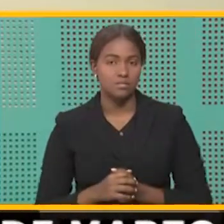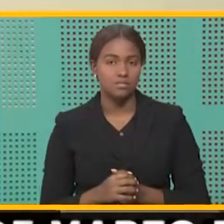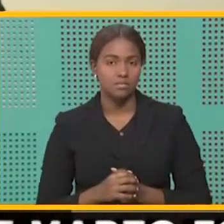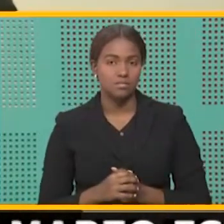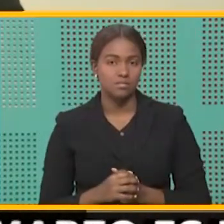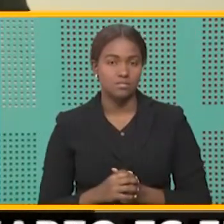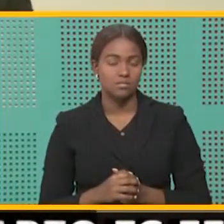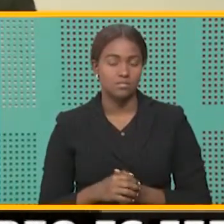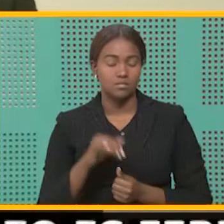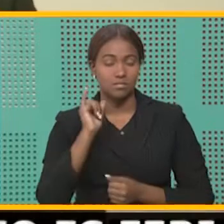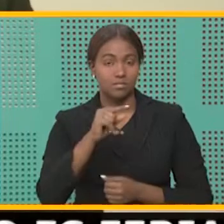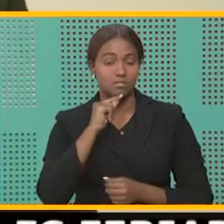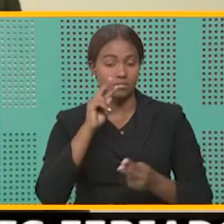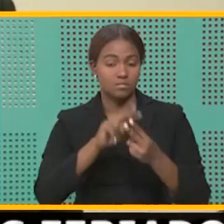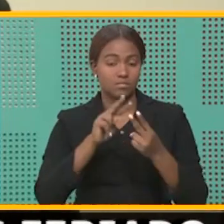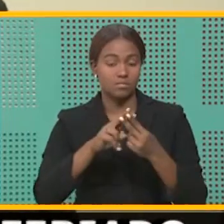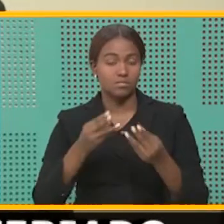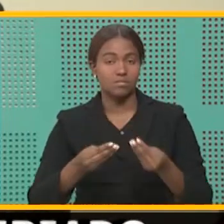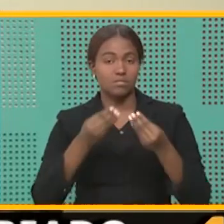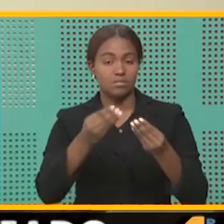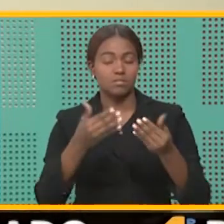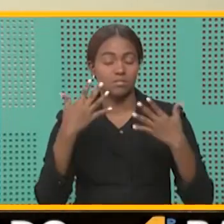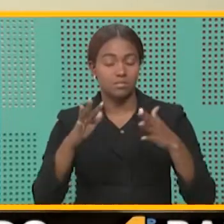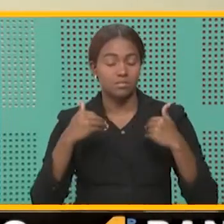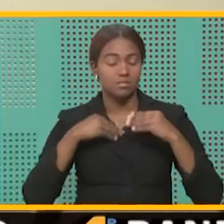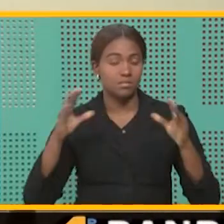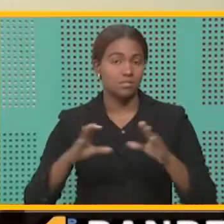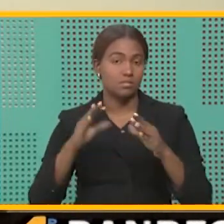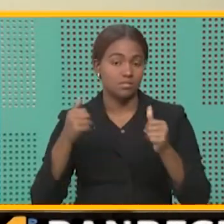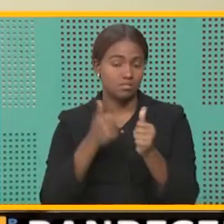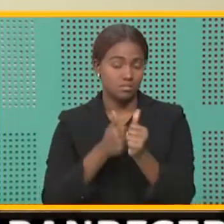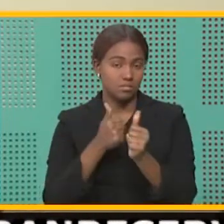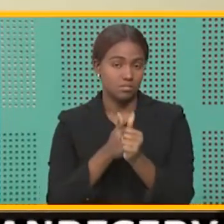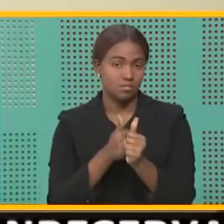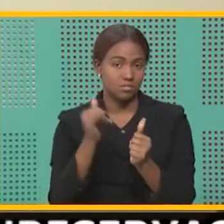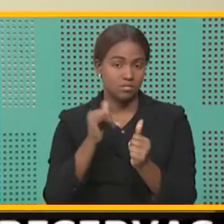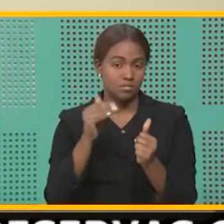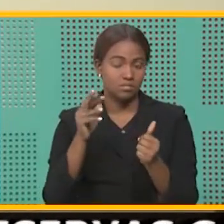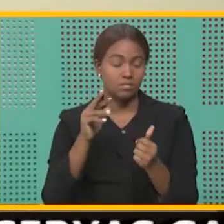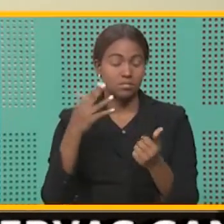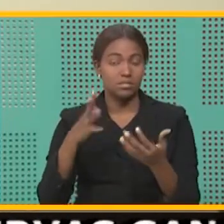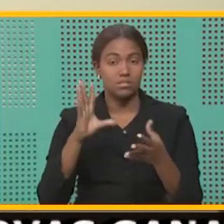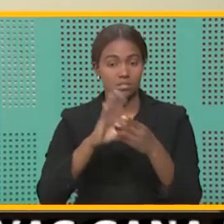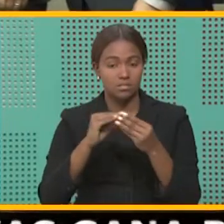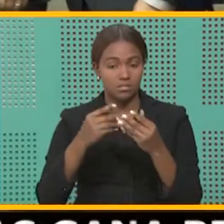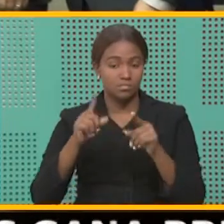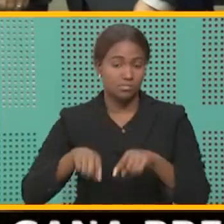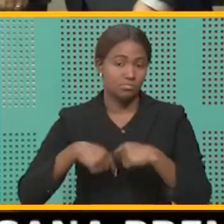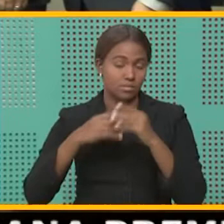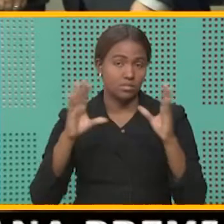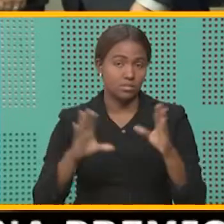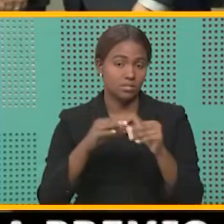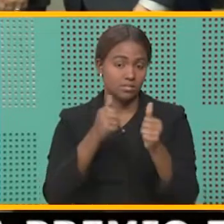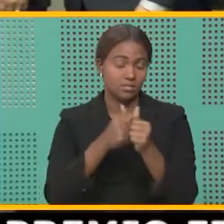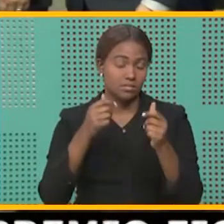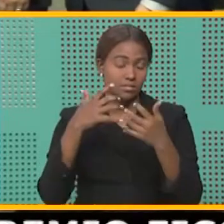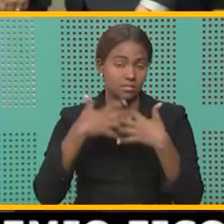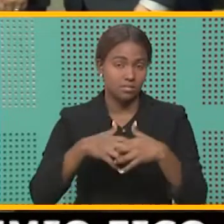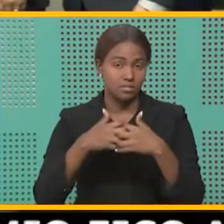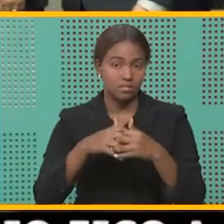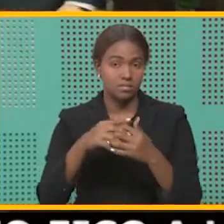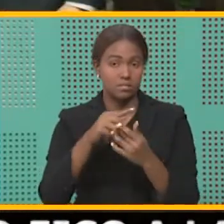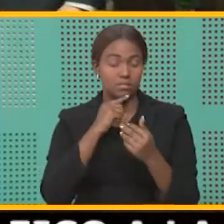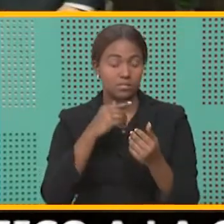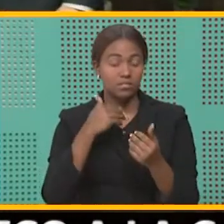miniatura. Este es un reconocimiento que FICO ya hace desde 2012, entonces ya es algo tradicional en la industria. En el